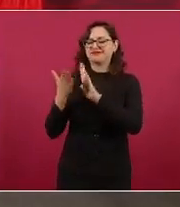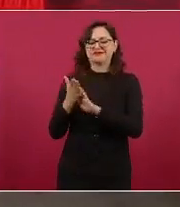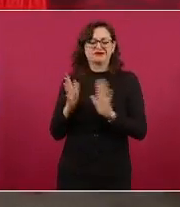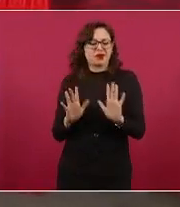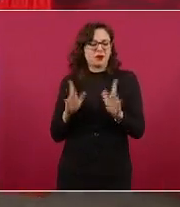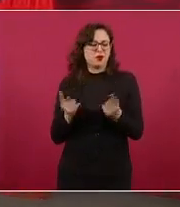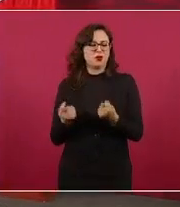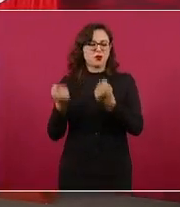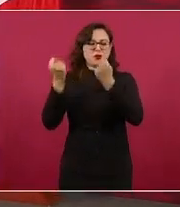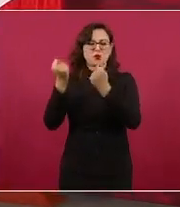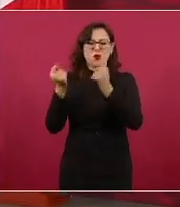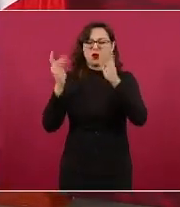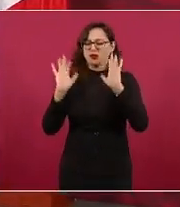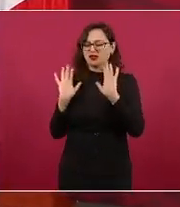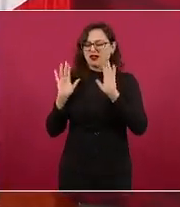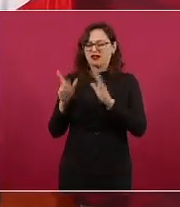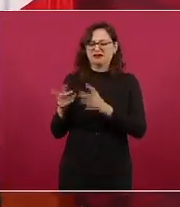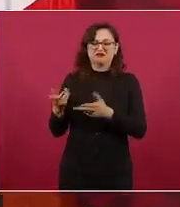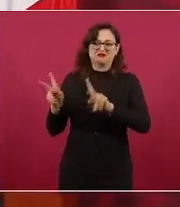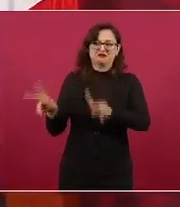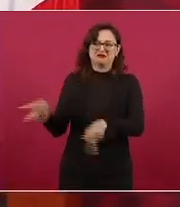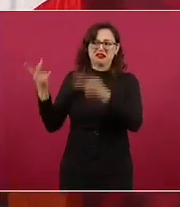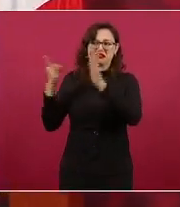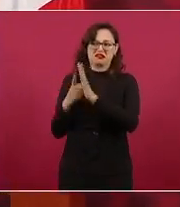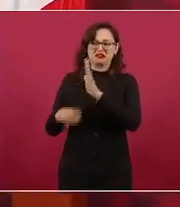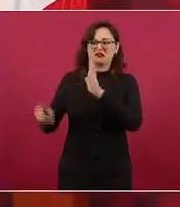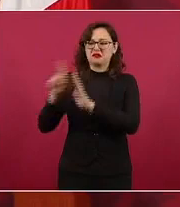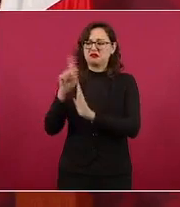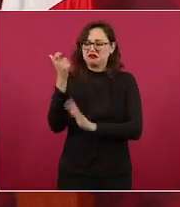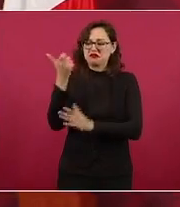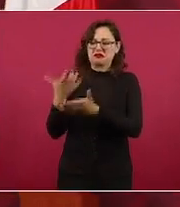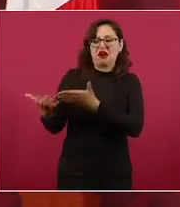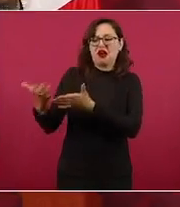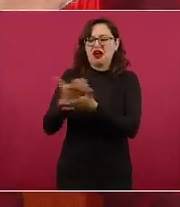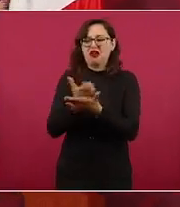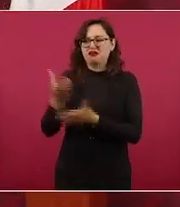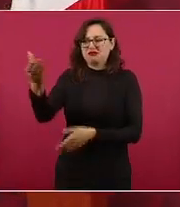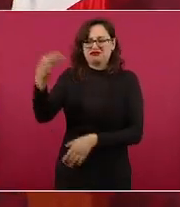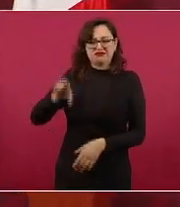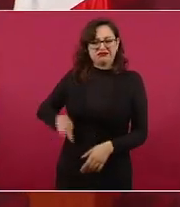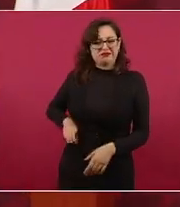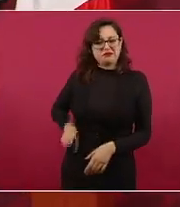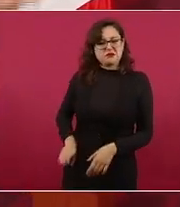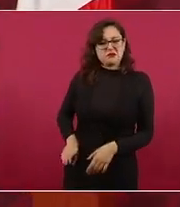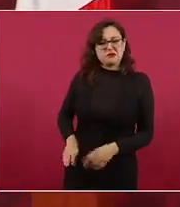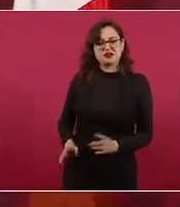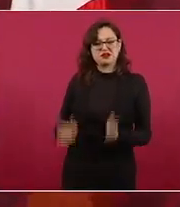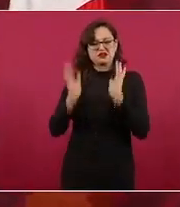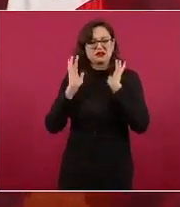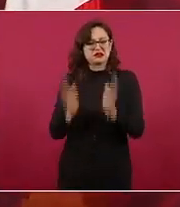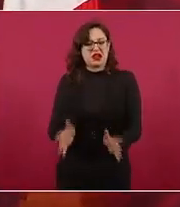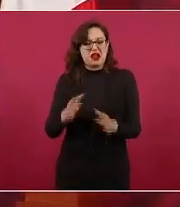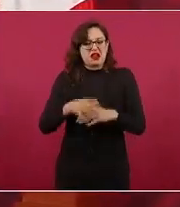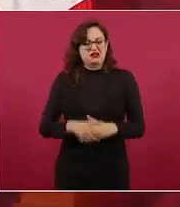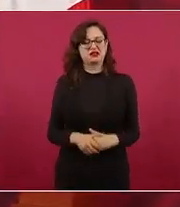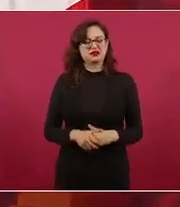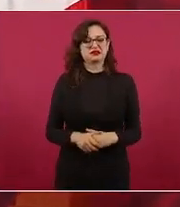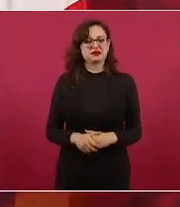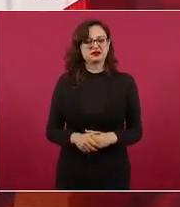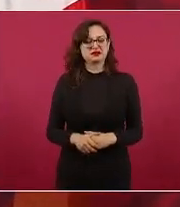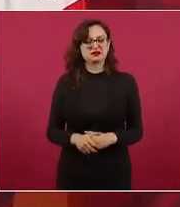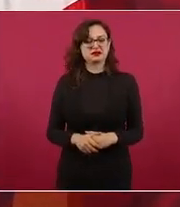buscan es la utilidad la ganancia al grado que hay 500 mil